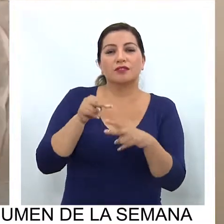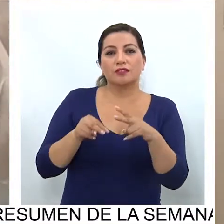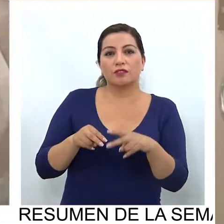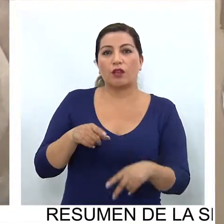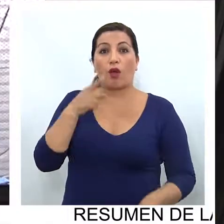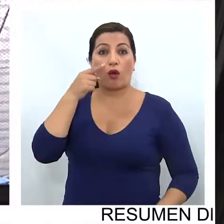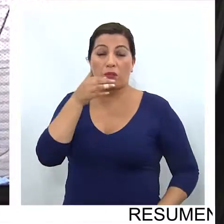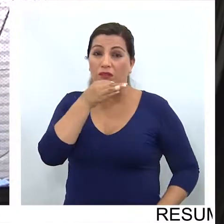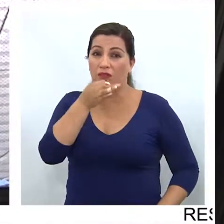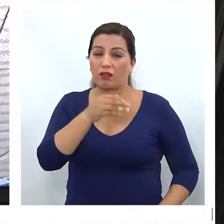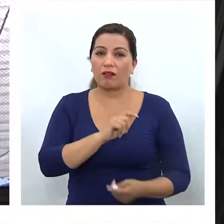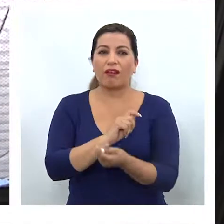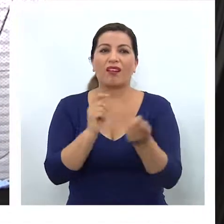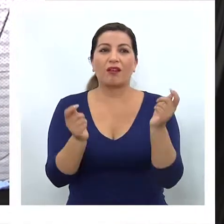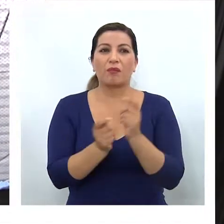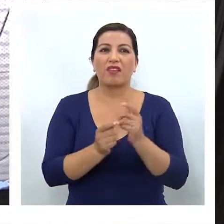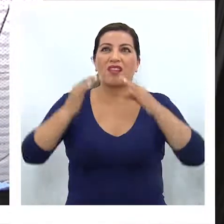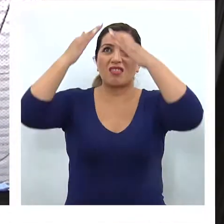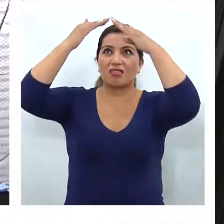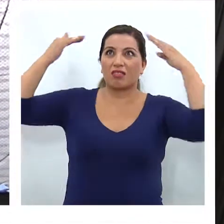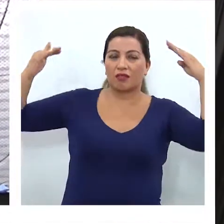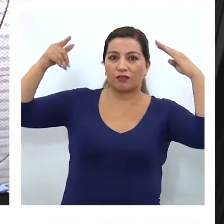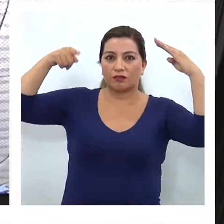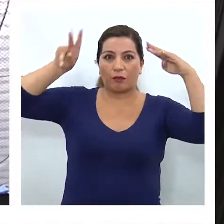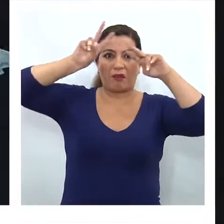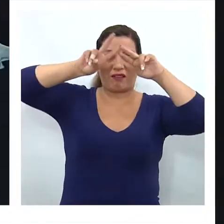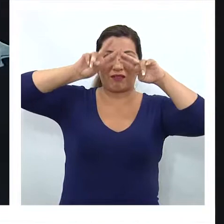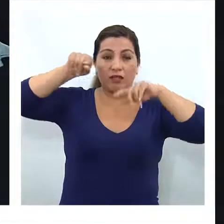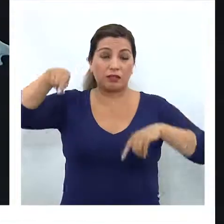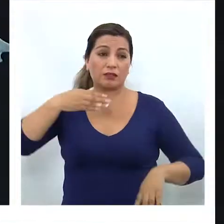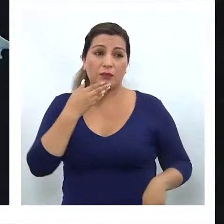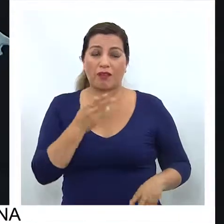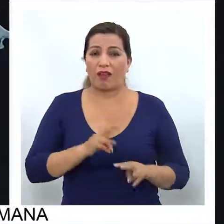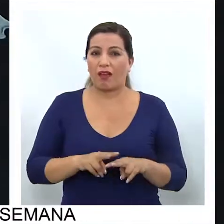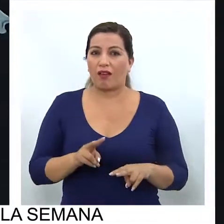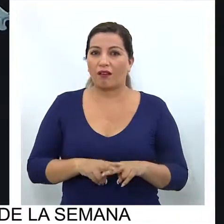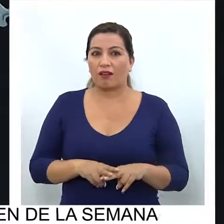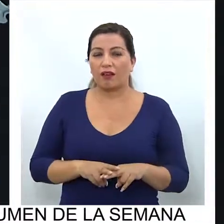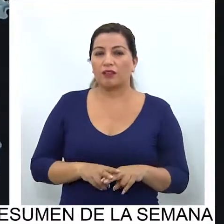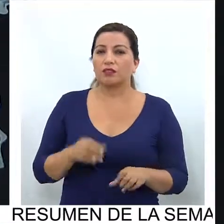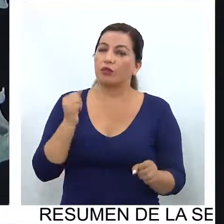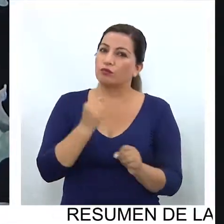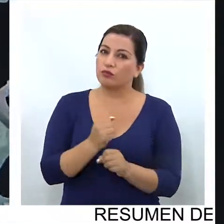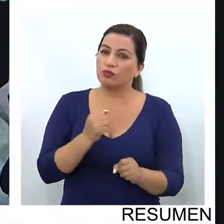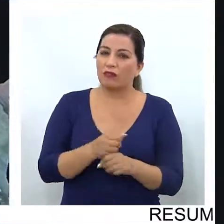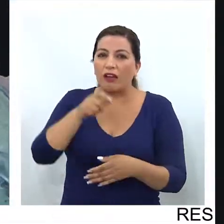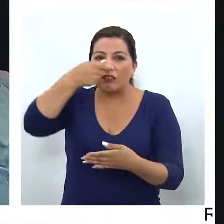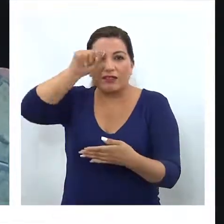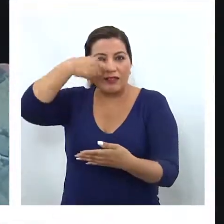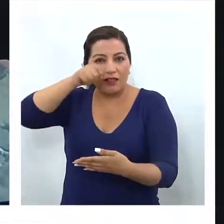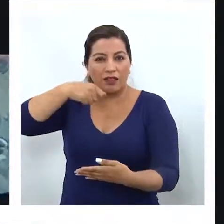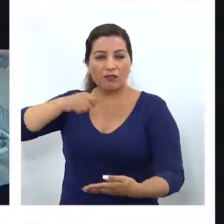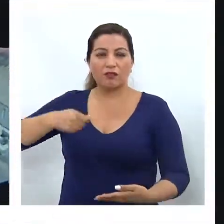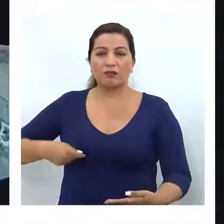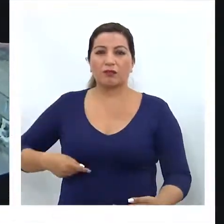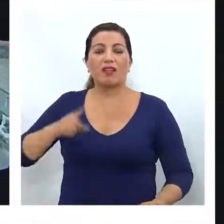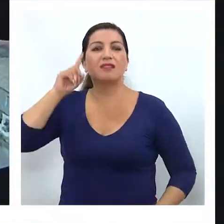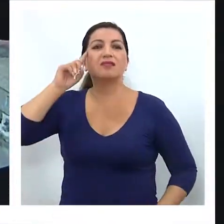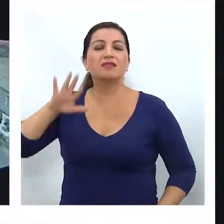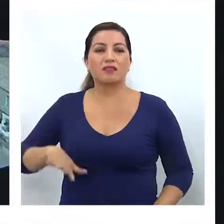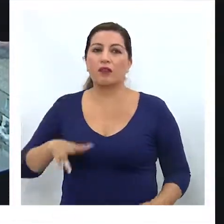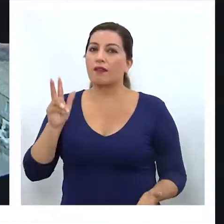patrimonial e histórico, Luis precisó que se cambiará al techo. Para eso, han realizado un acucioso trabajo de